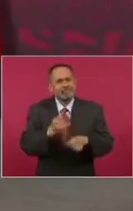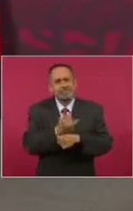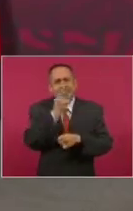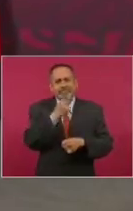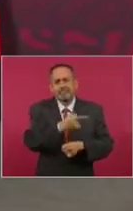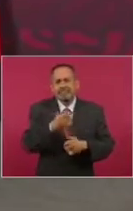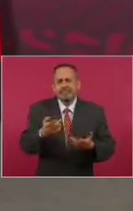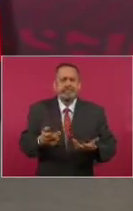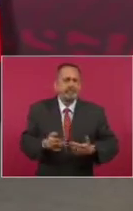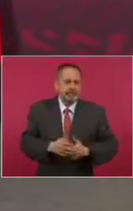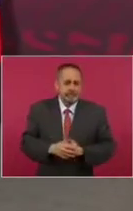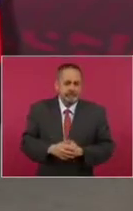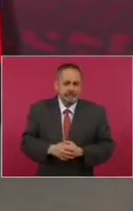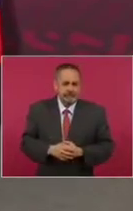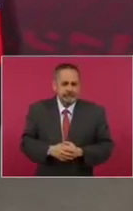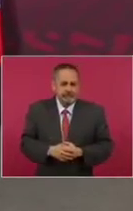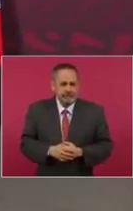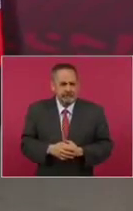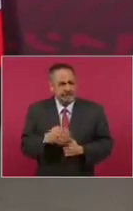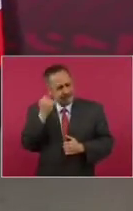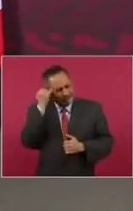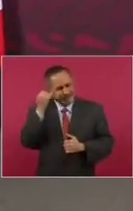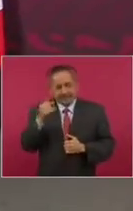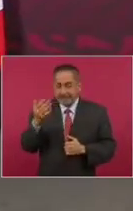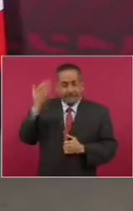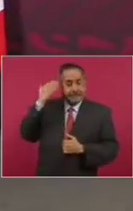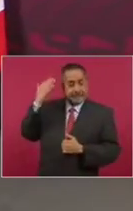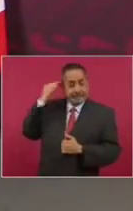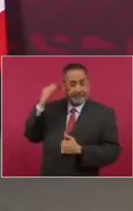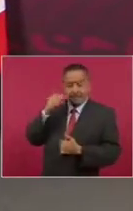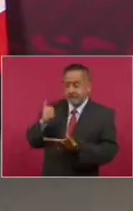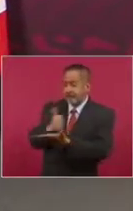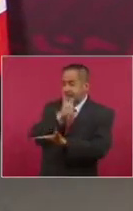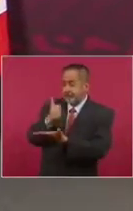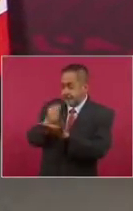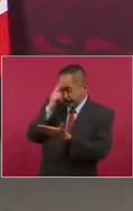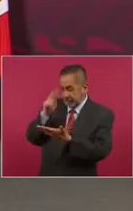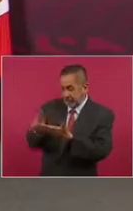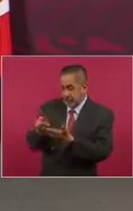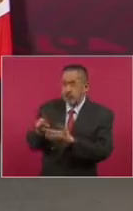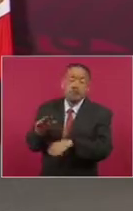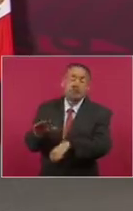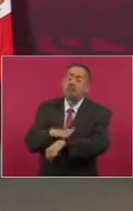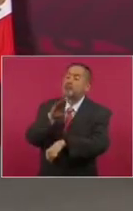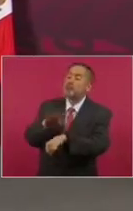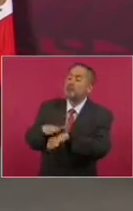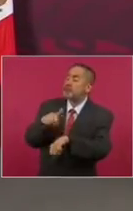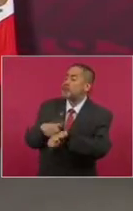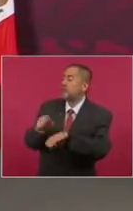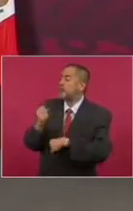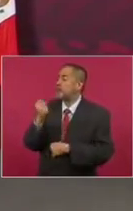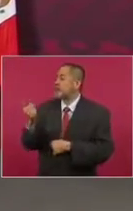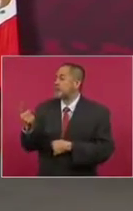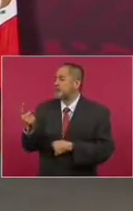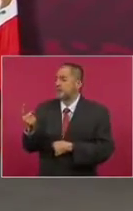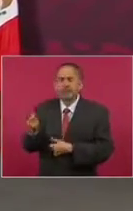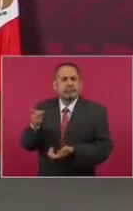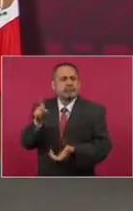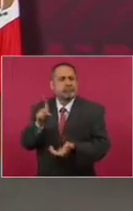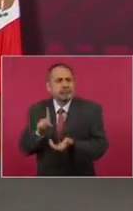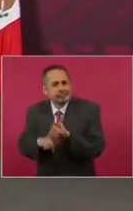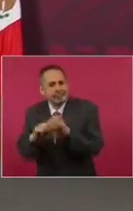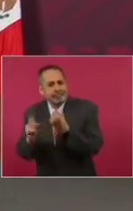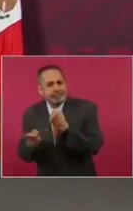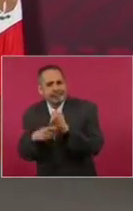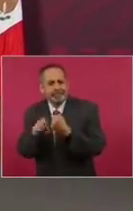Imagínense que tenían categoría 1 cuando el aeropuerto de la ciudad y